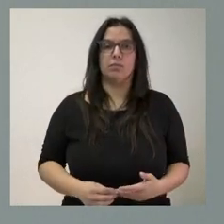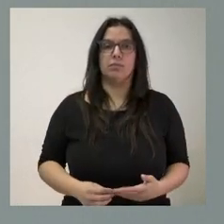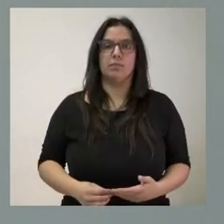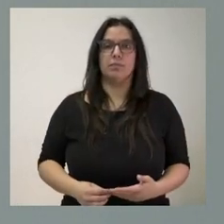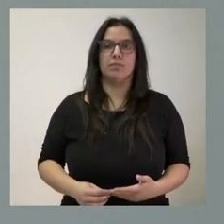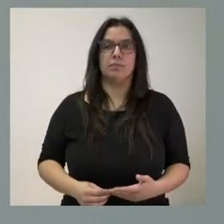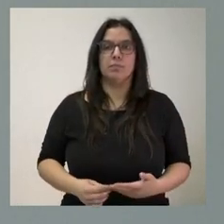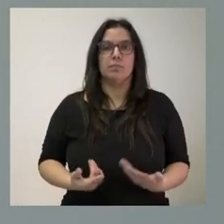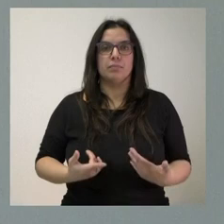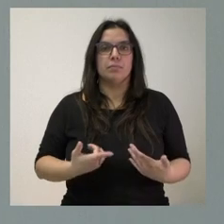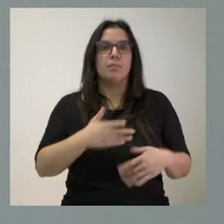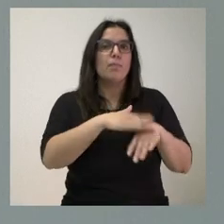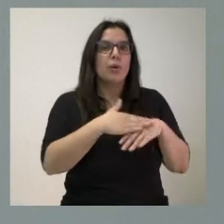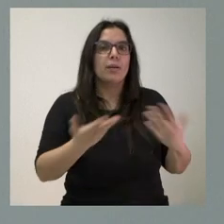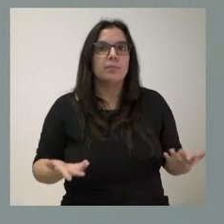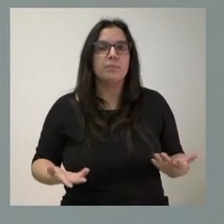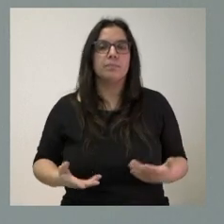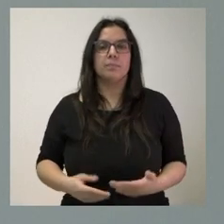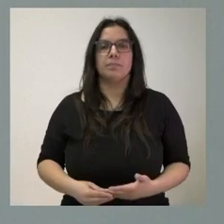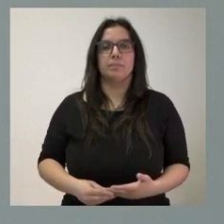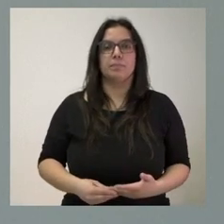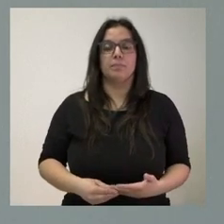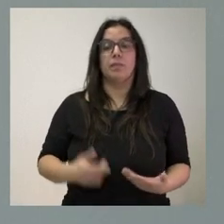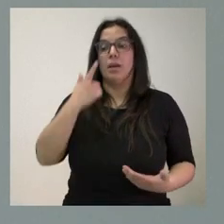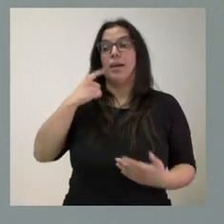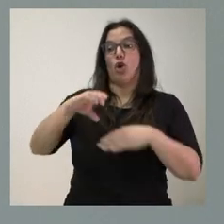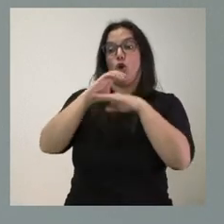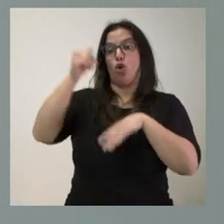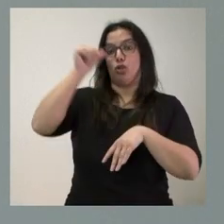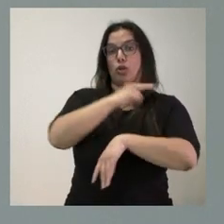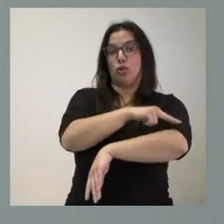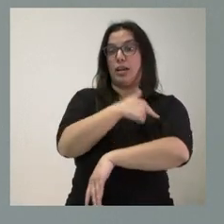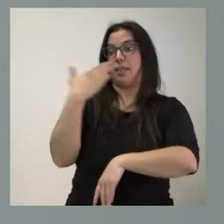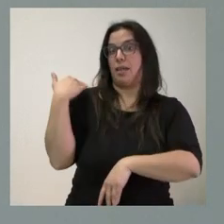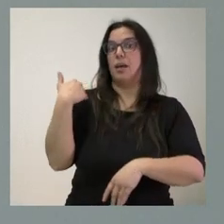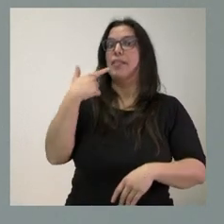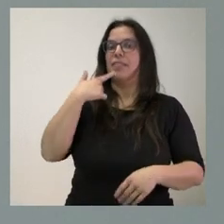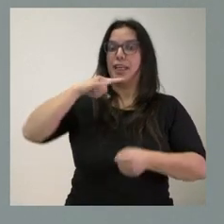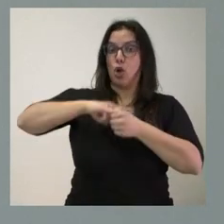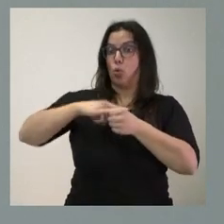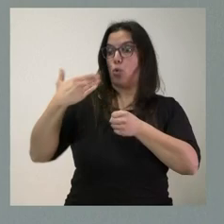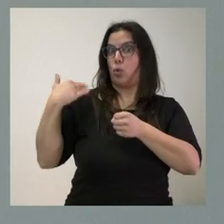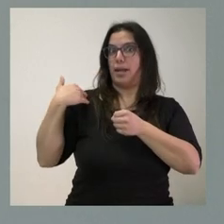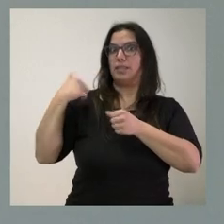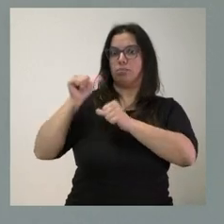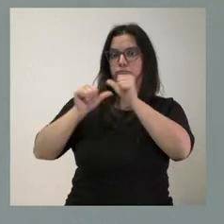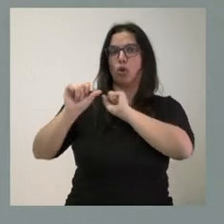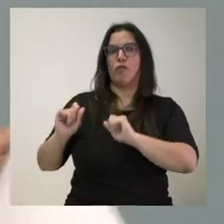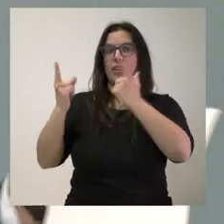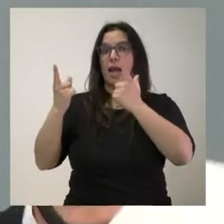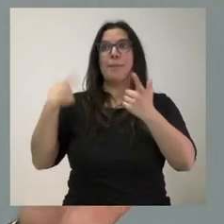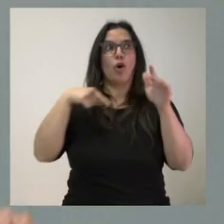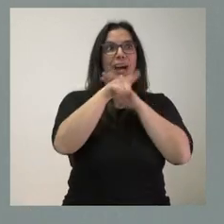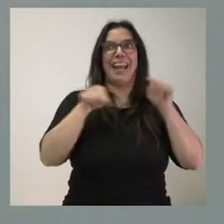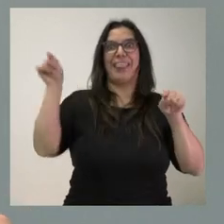Porque, perdón, además el consejero aseguró que iban a entrar en vigor este lunes y las gerencias no han recibido información alguna. Gracias.